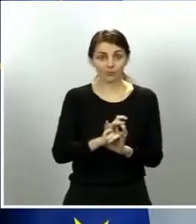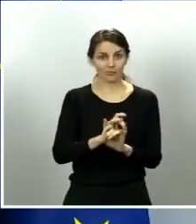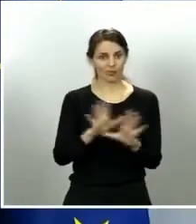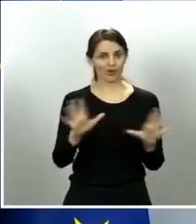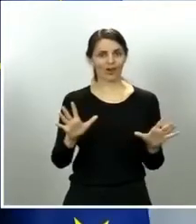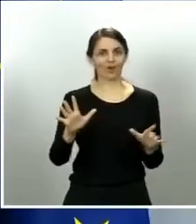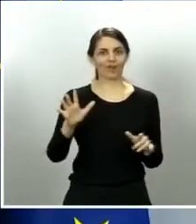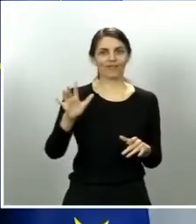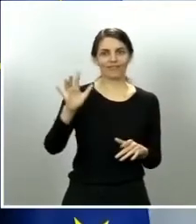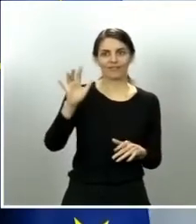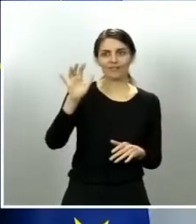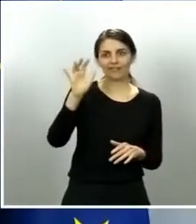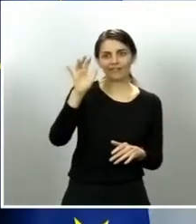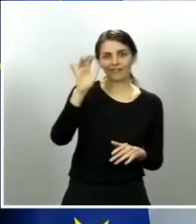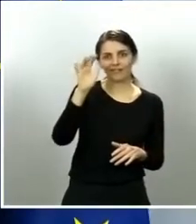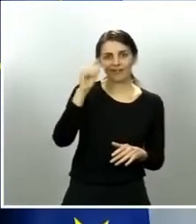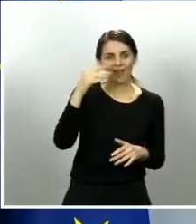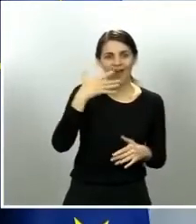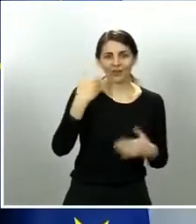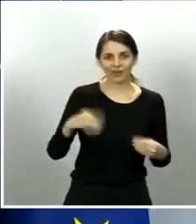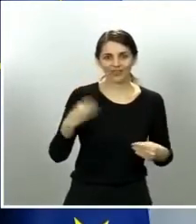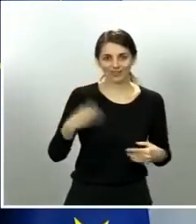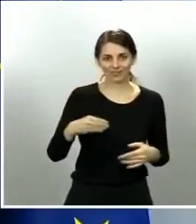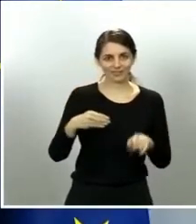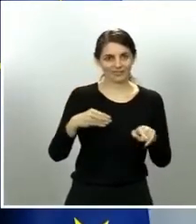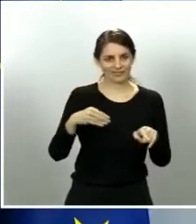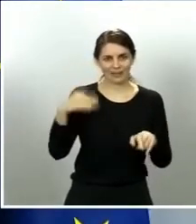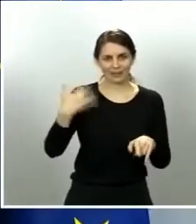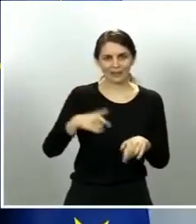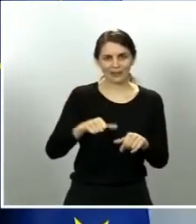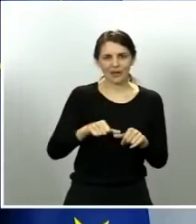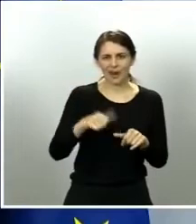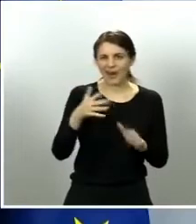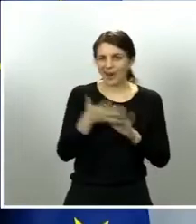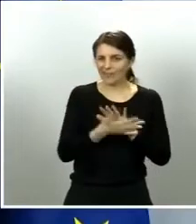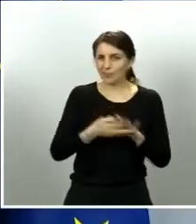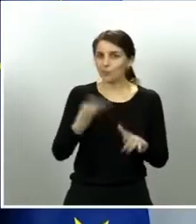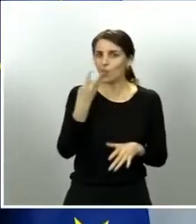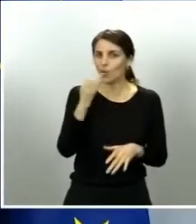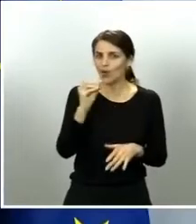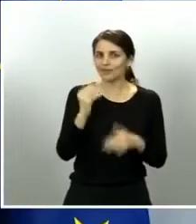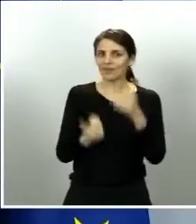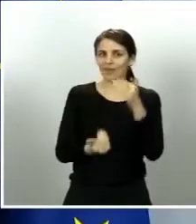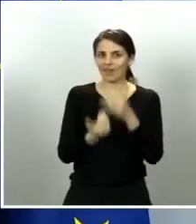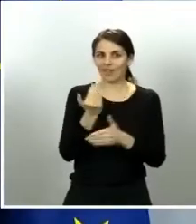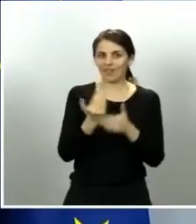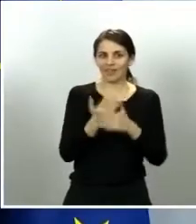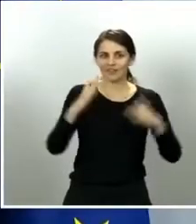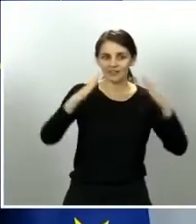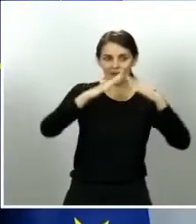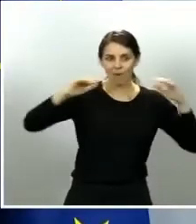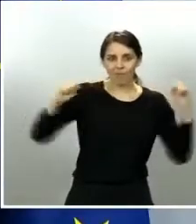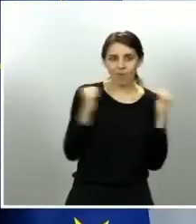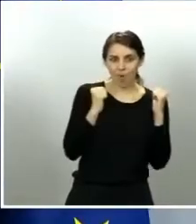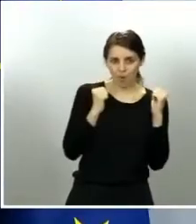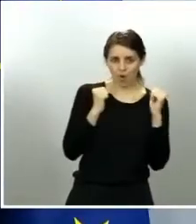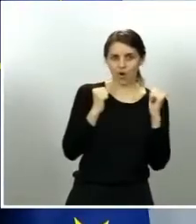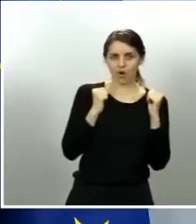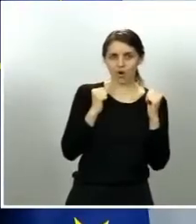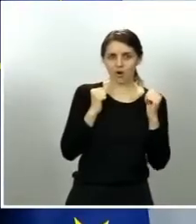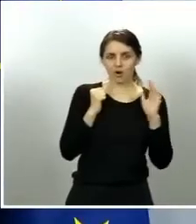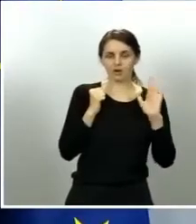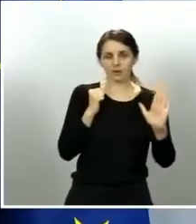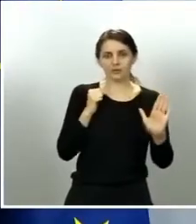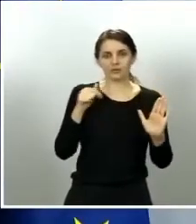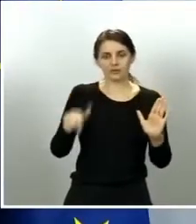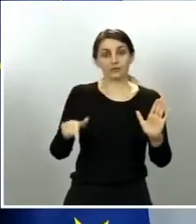adolescentes, que habían estado más de 40 días confinados. Y, por un lado, y ante esa novedad, ante esa novedad que implicaba un